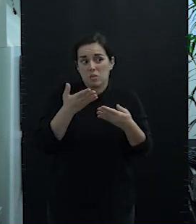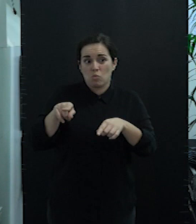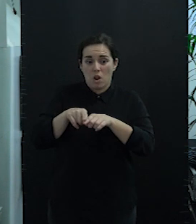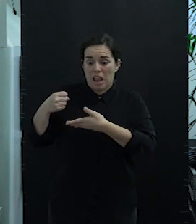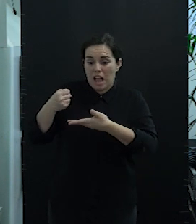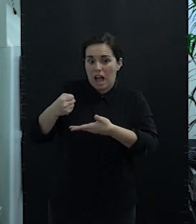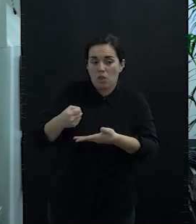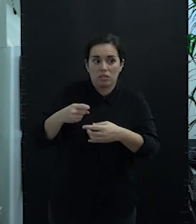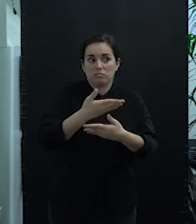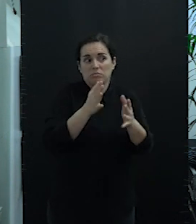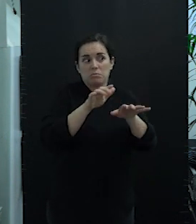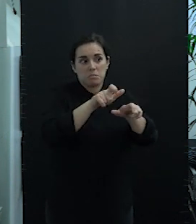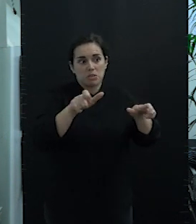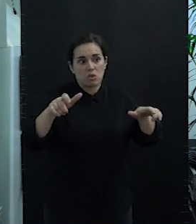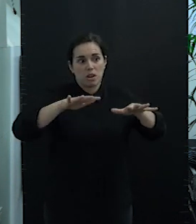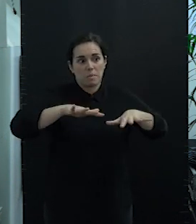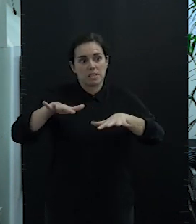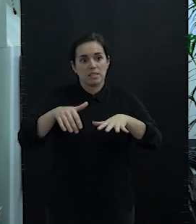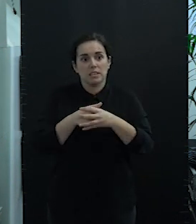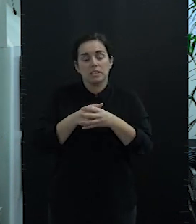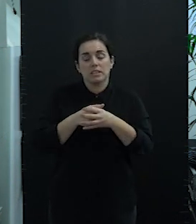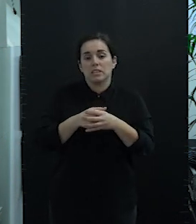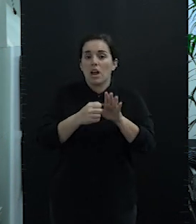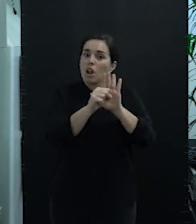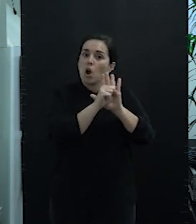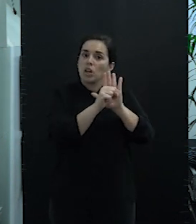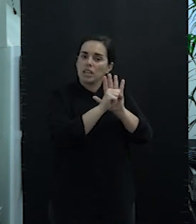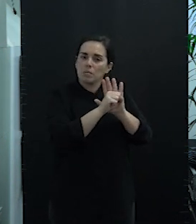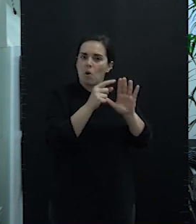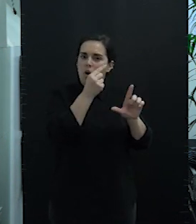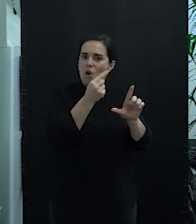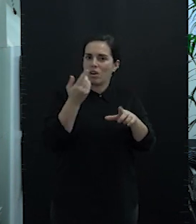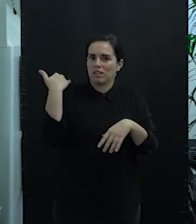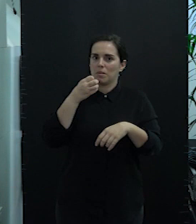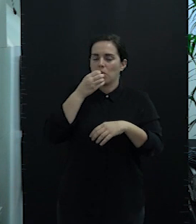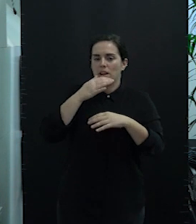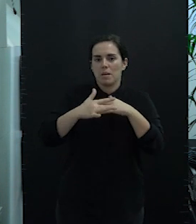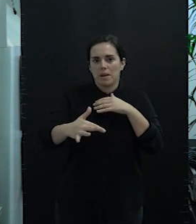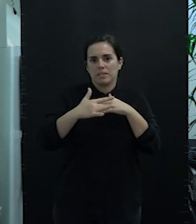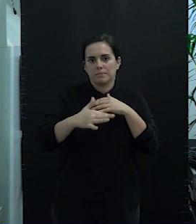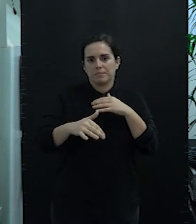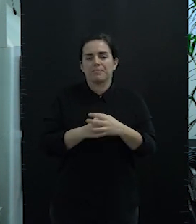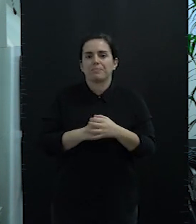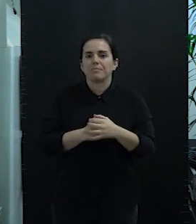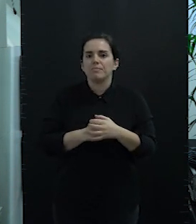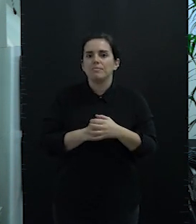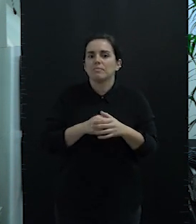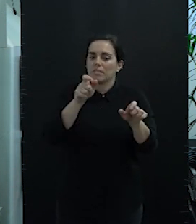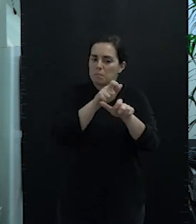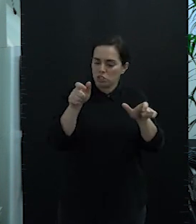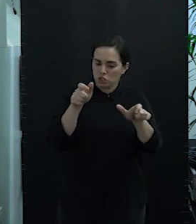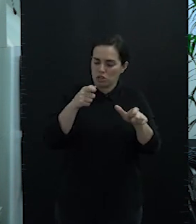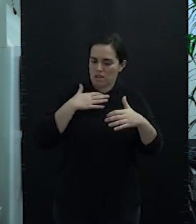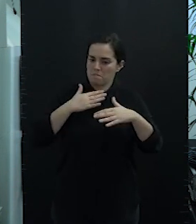y bueno, era el logotipo anterior de Buenamar, Memoria que late, Tradición que vive. Personas de nuestros